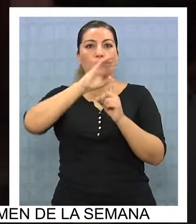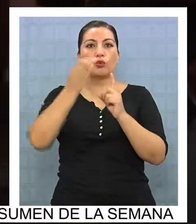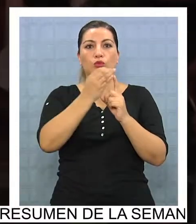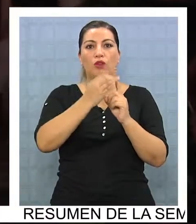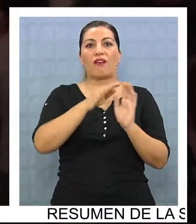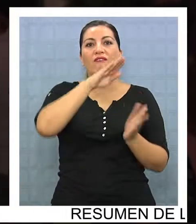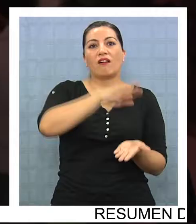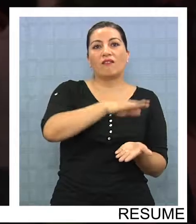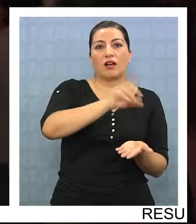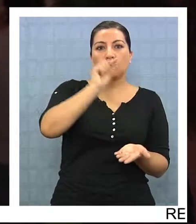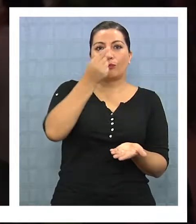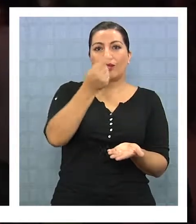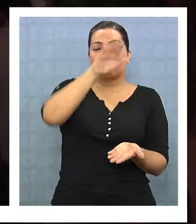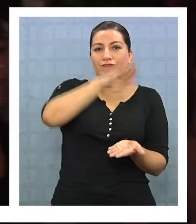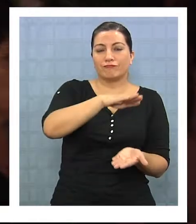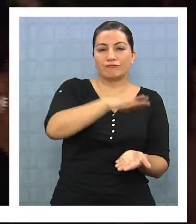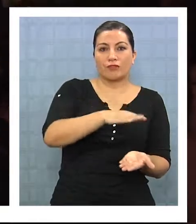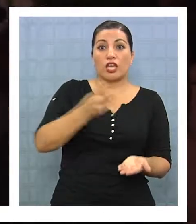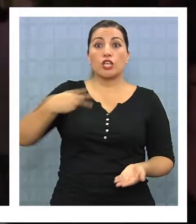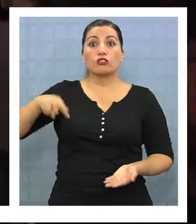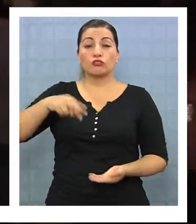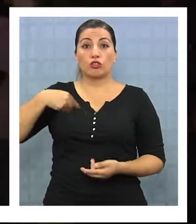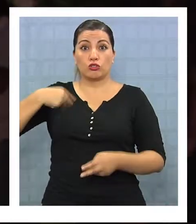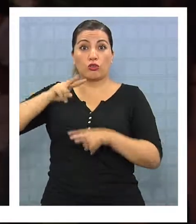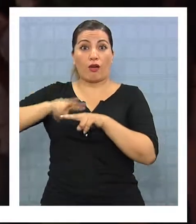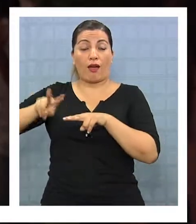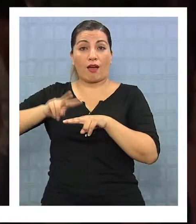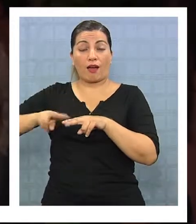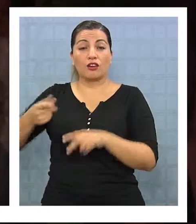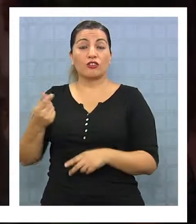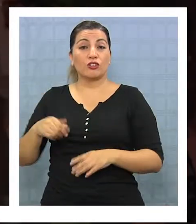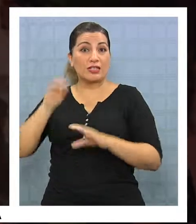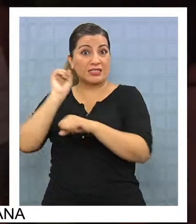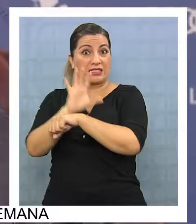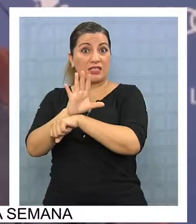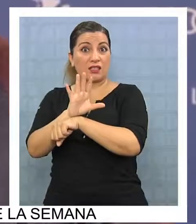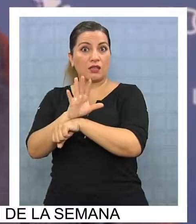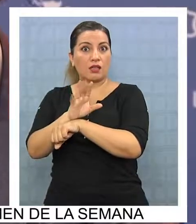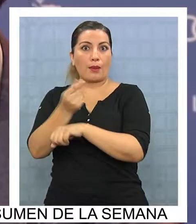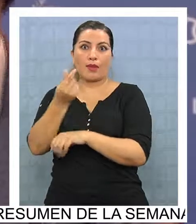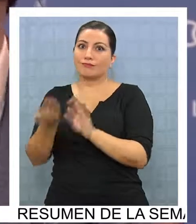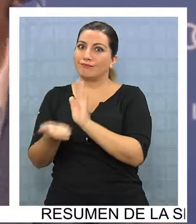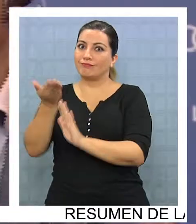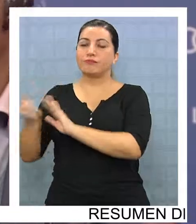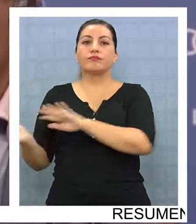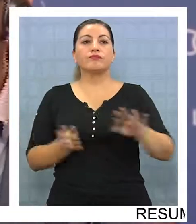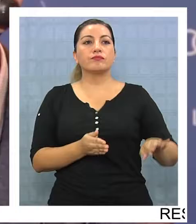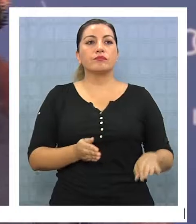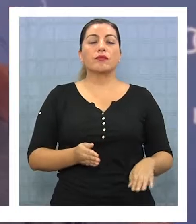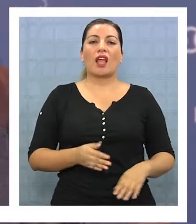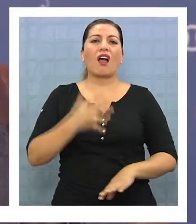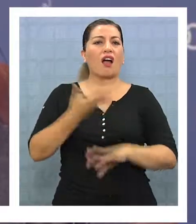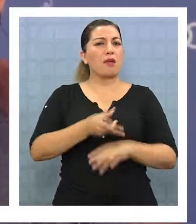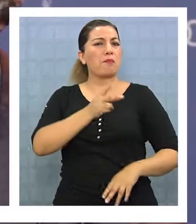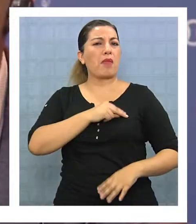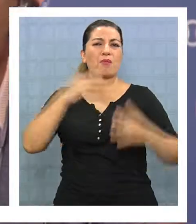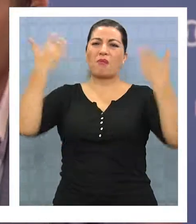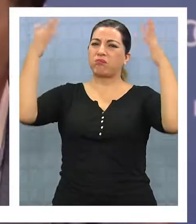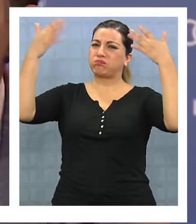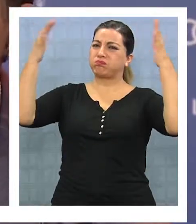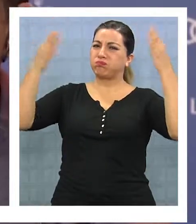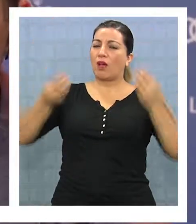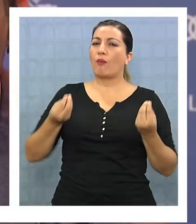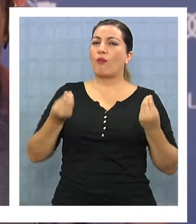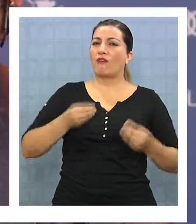creciendo. Entonces ahí hay un problema que no se ha asumido con total rigor. Premios, aplausos, buena crítica